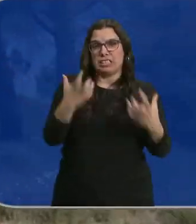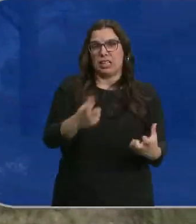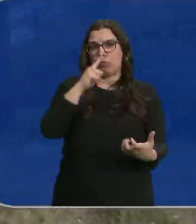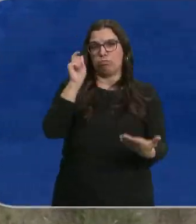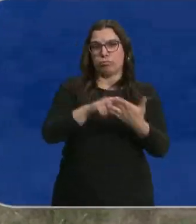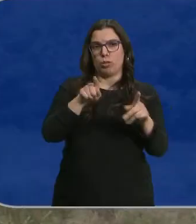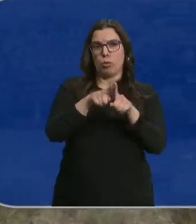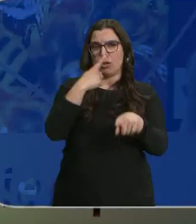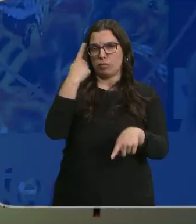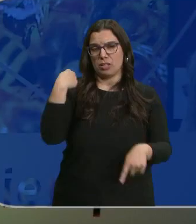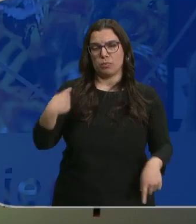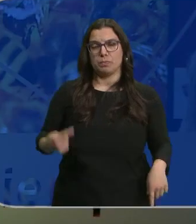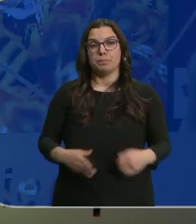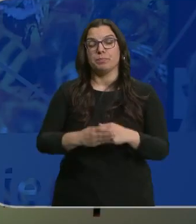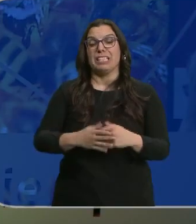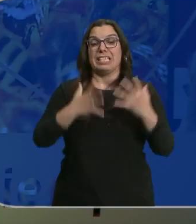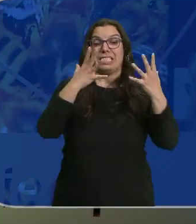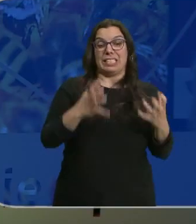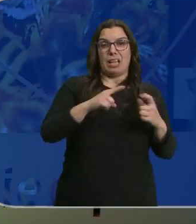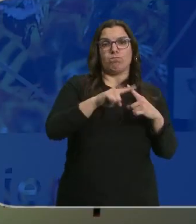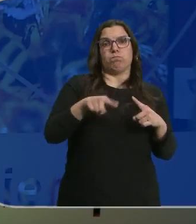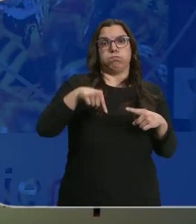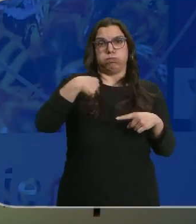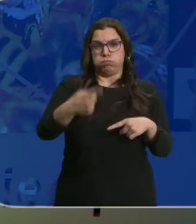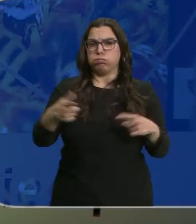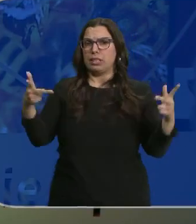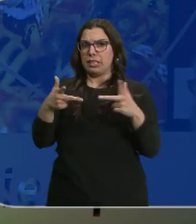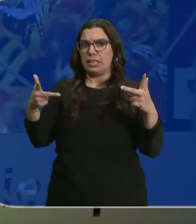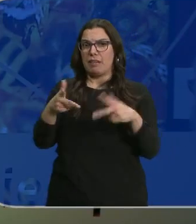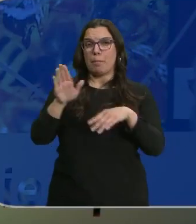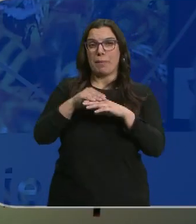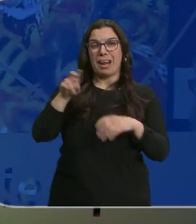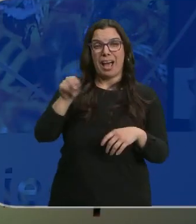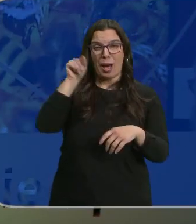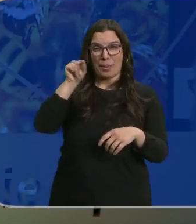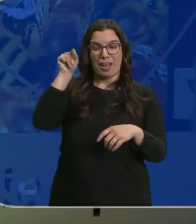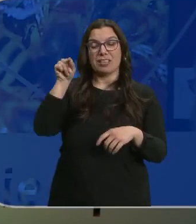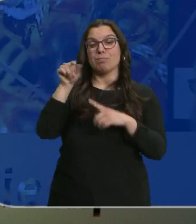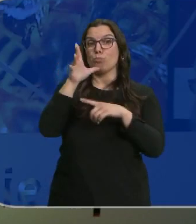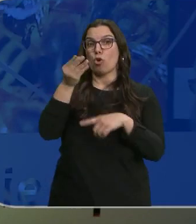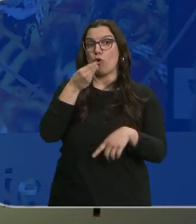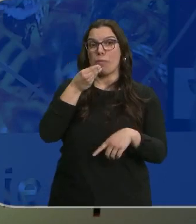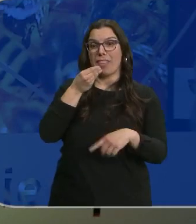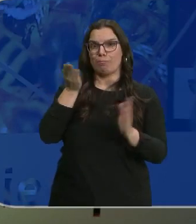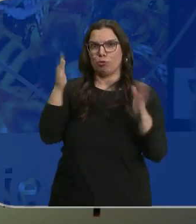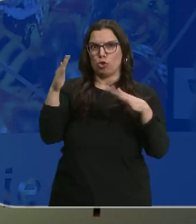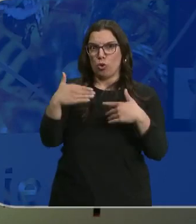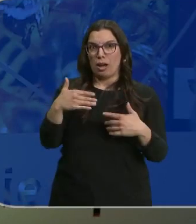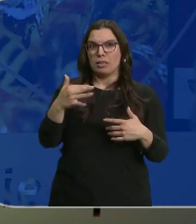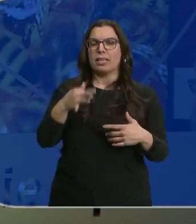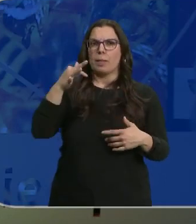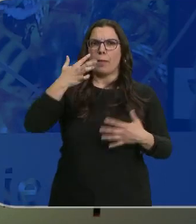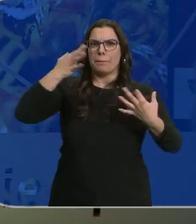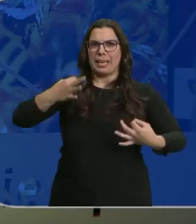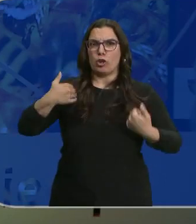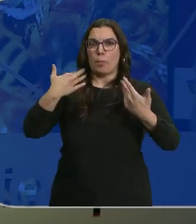como el año pasado. La sequía está teniendo consecuencias gravísimas para las abejas, la falta de comida y además es que están más